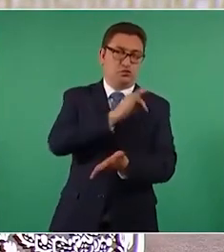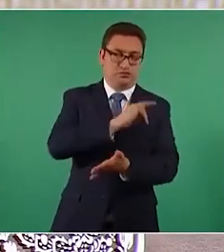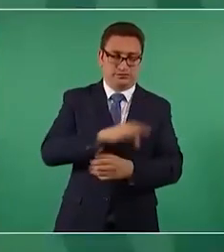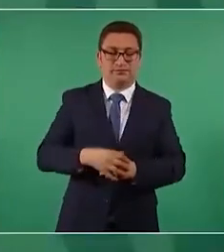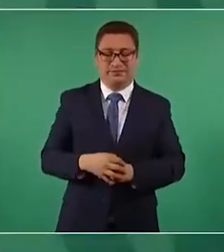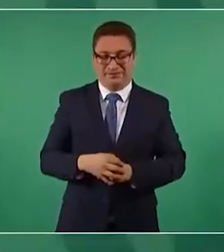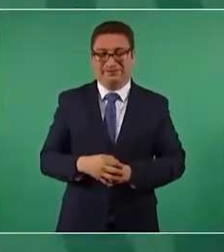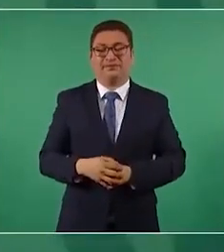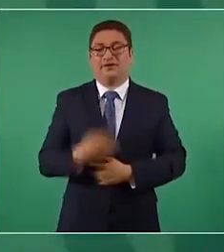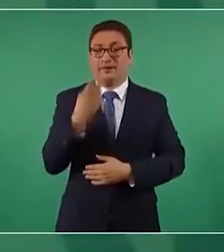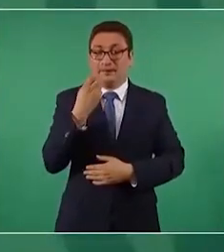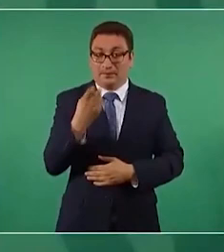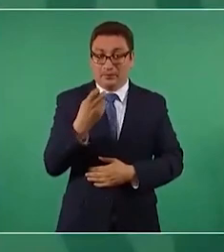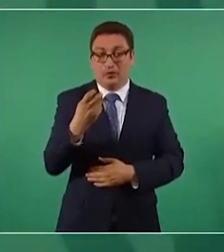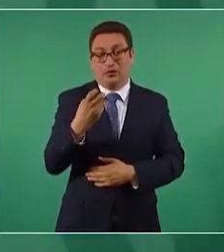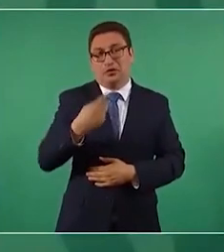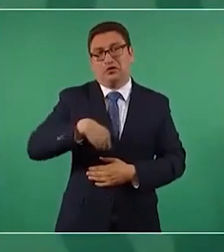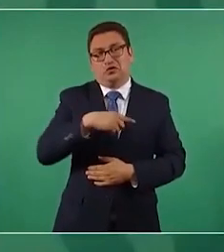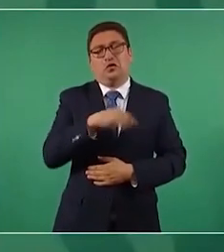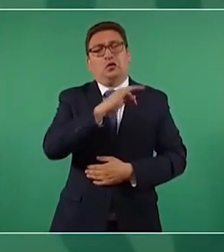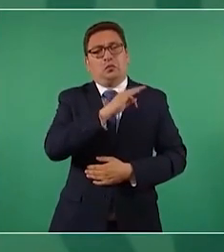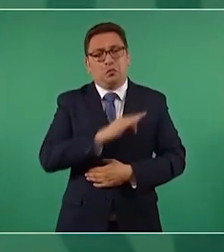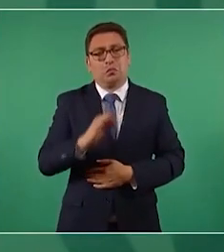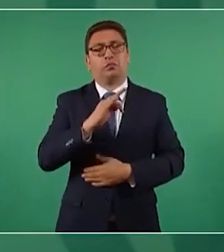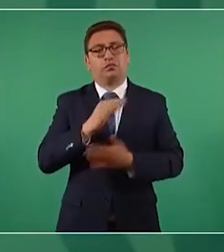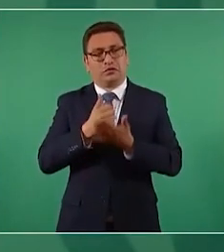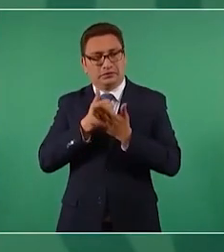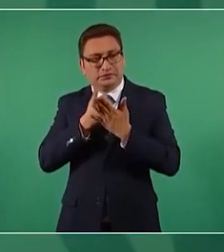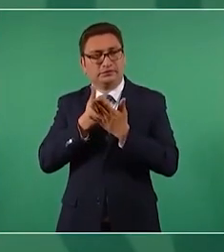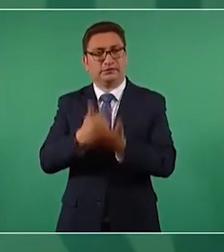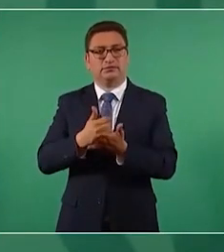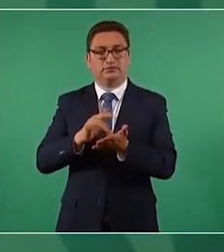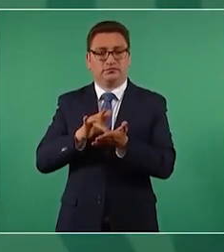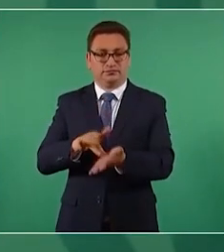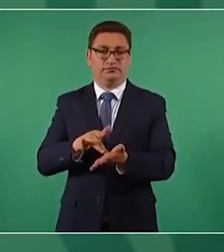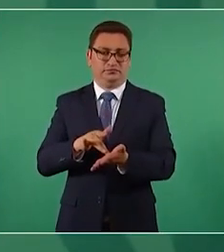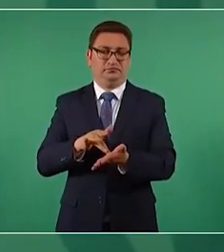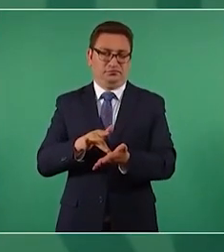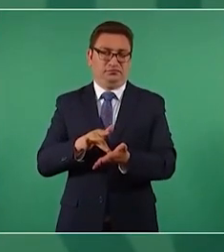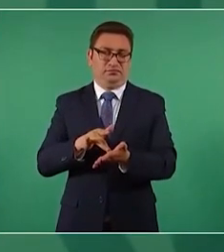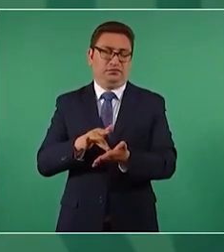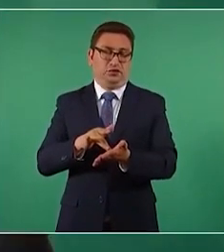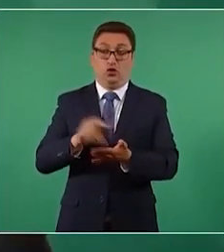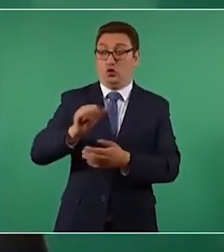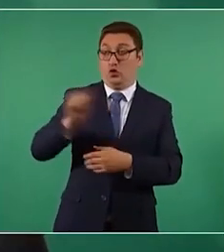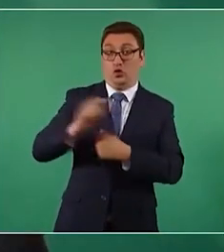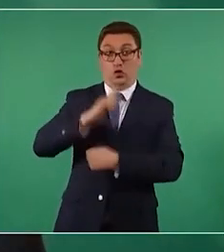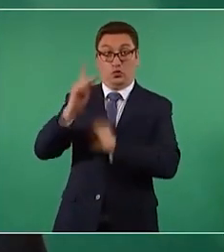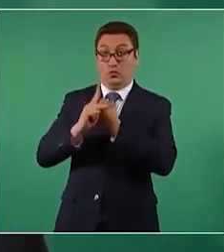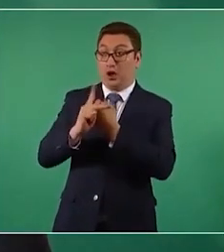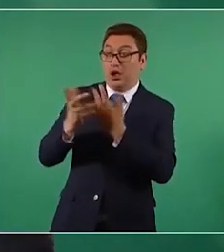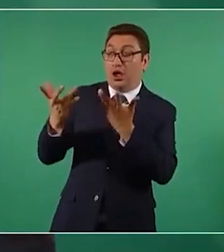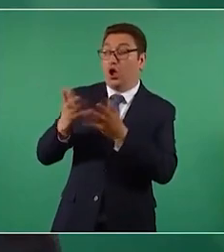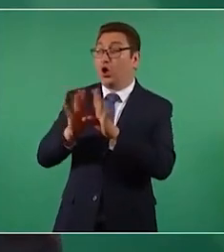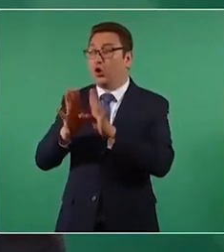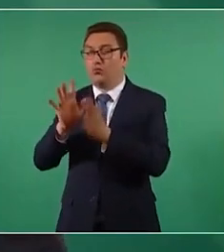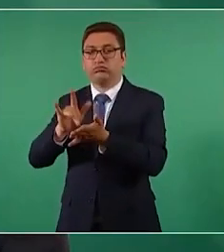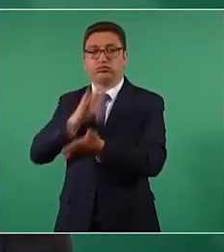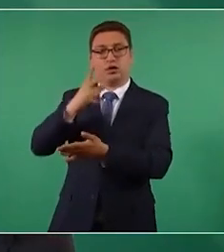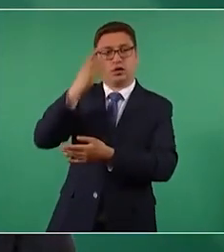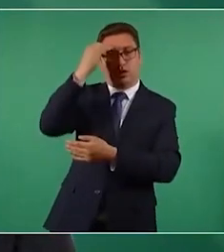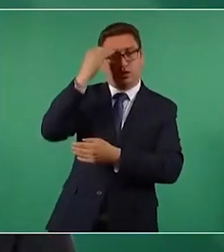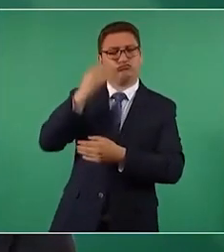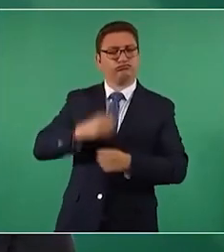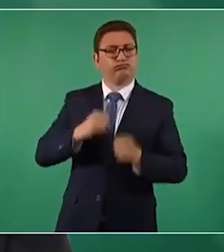y debido a eso tenemos una oportunidad de poder aprender de otros países de cómo hacerlo de manera segura